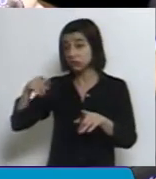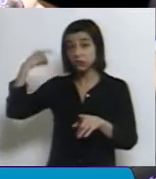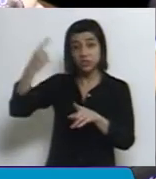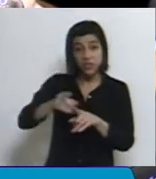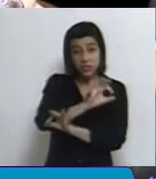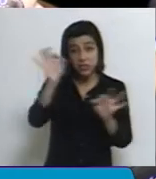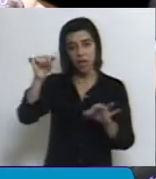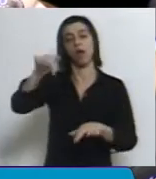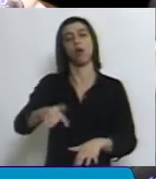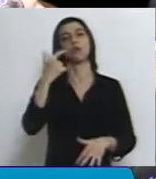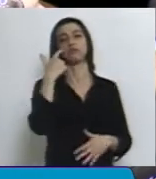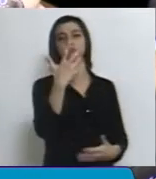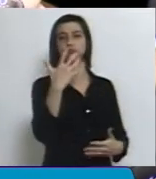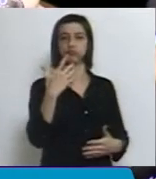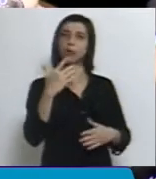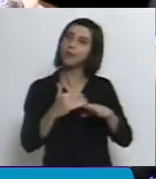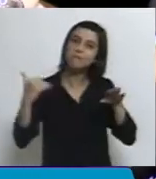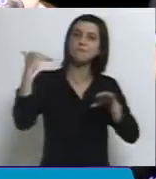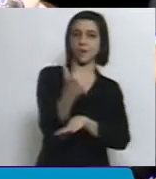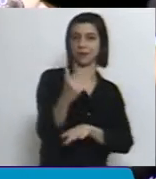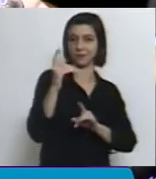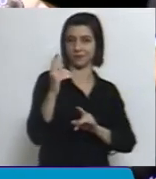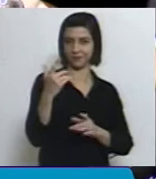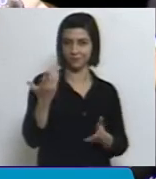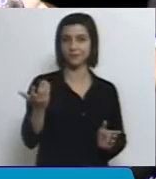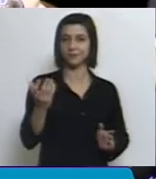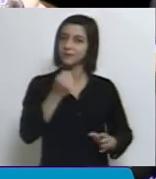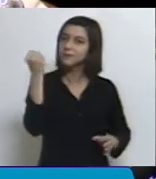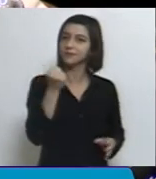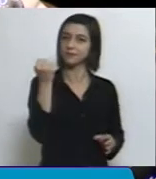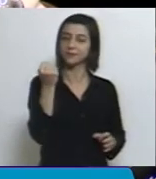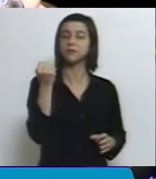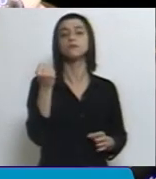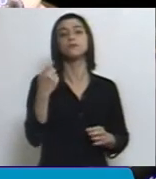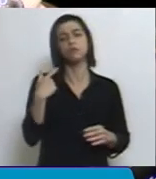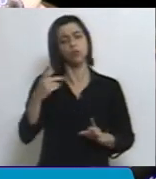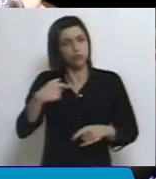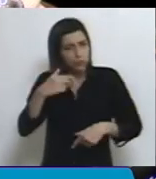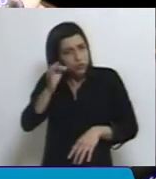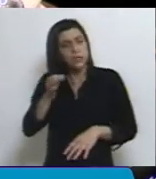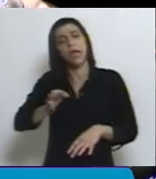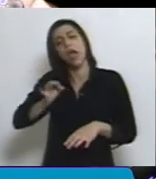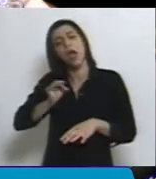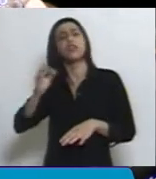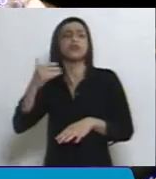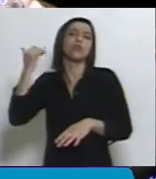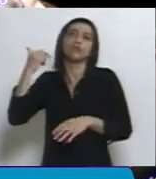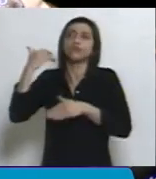un reconocimiento más profundo. porque si bien desde hace años que existen